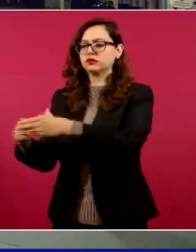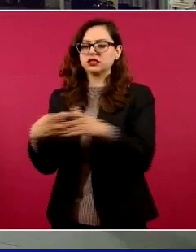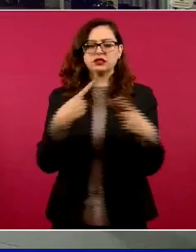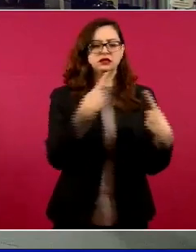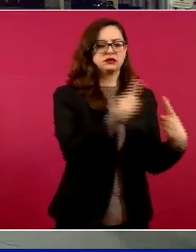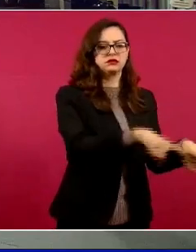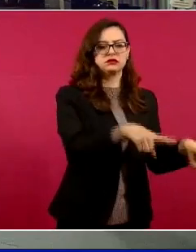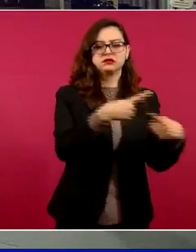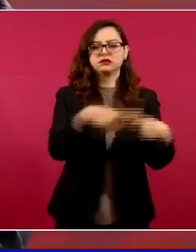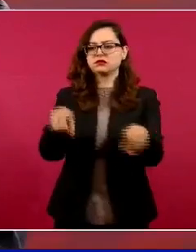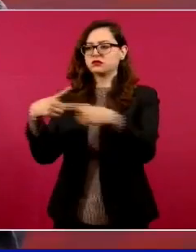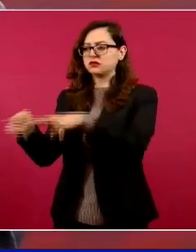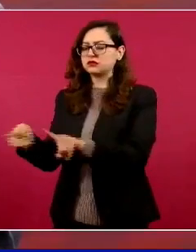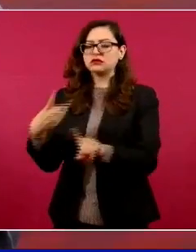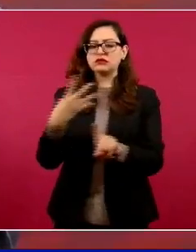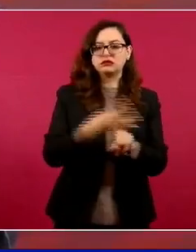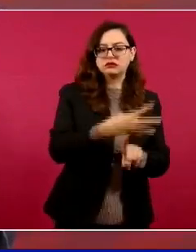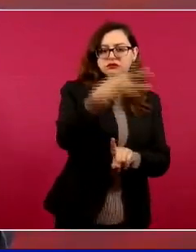sexual.